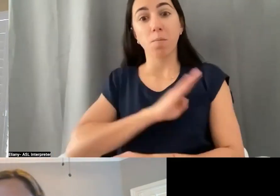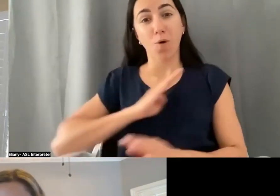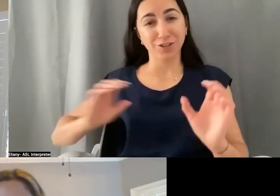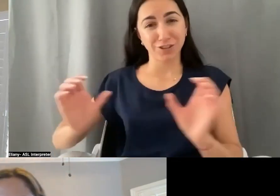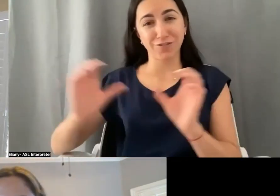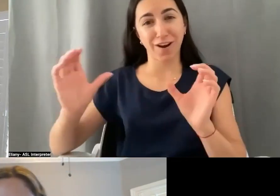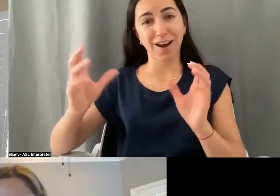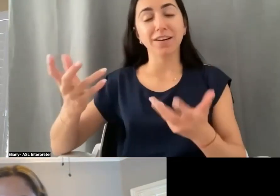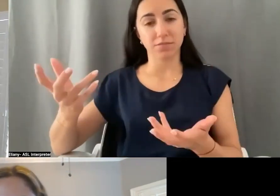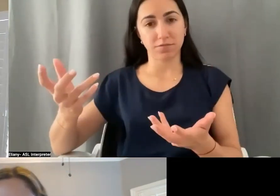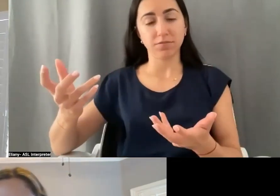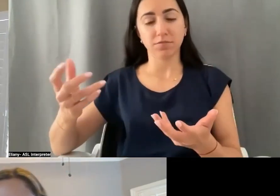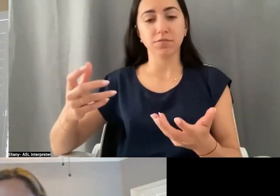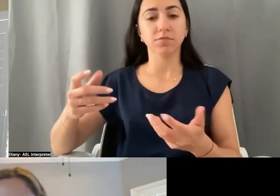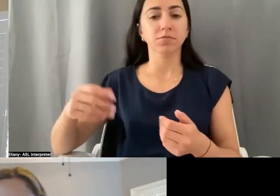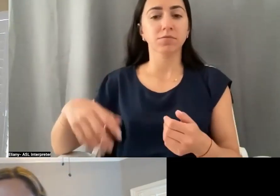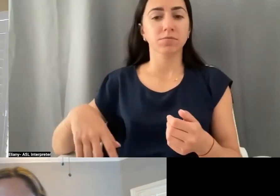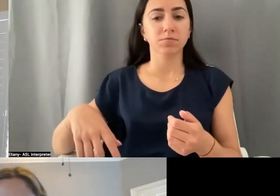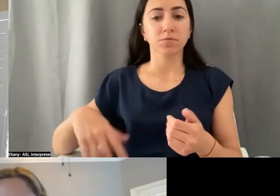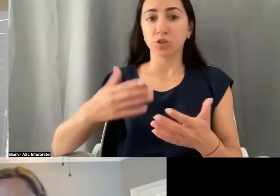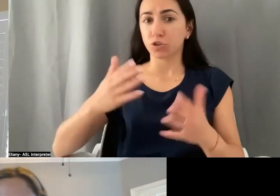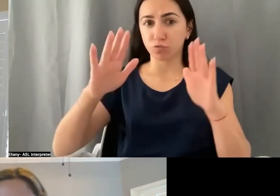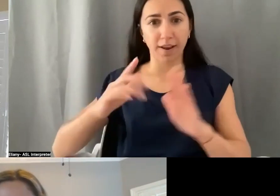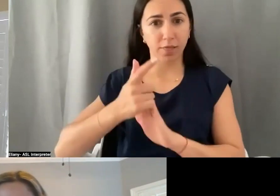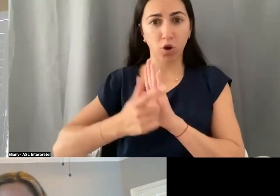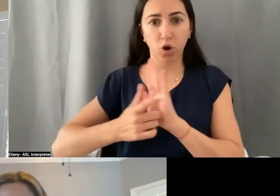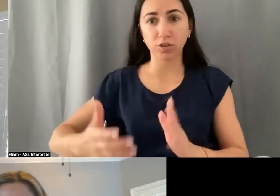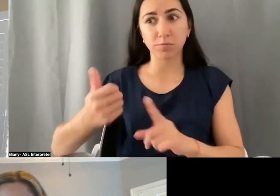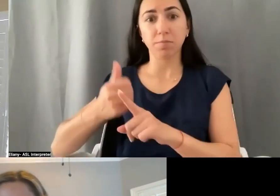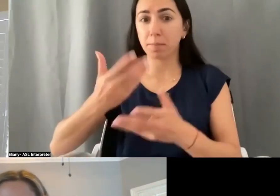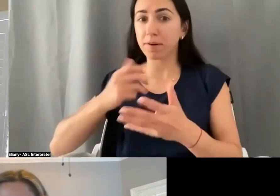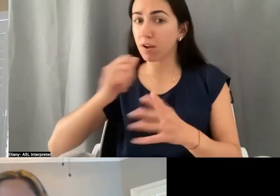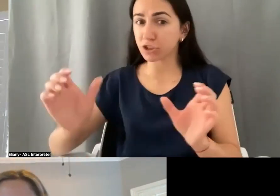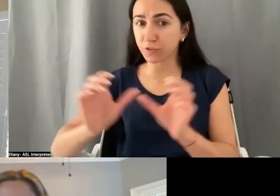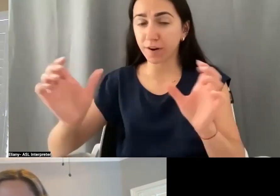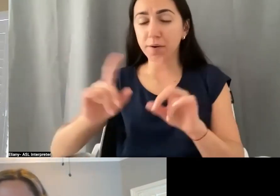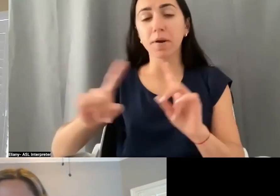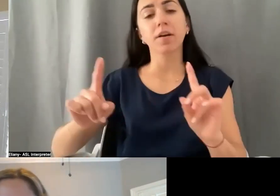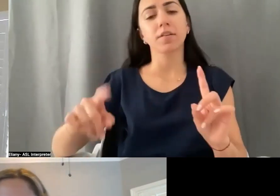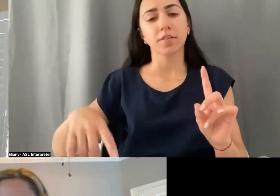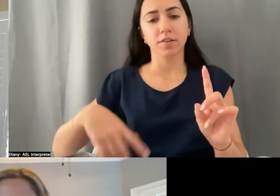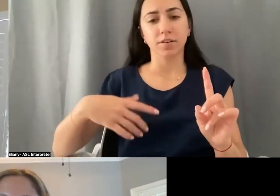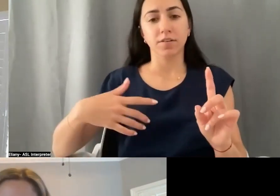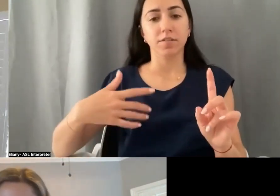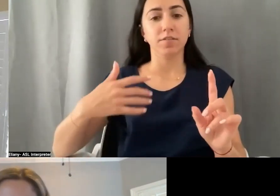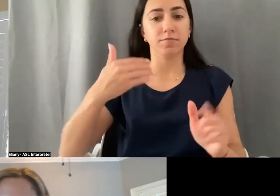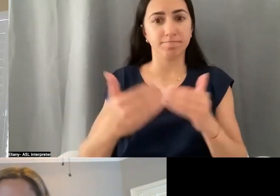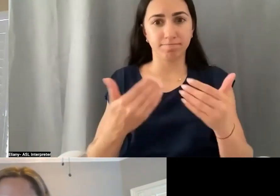abogados que estén especializados en leyes de la tercera edad. Si ustedes,